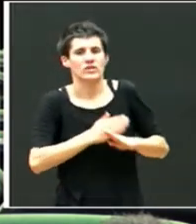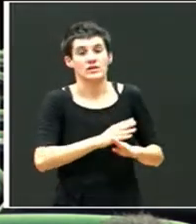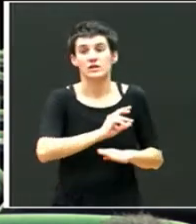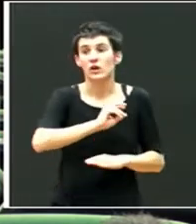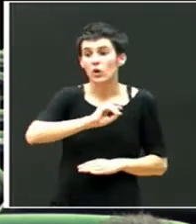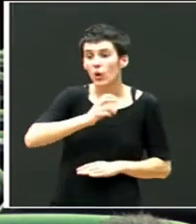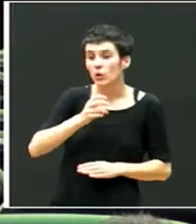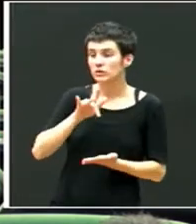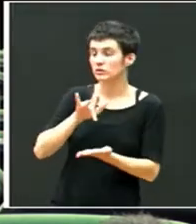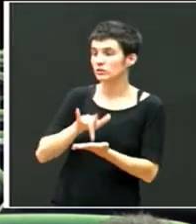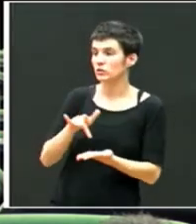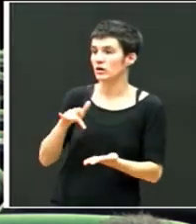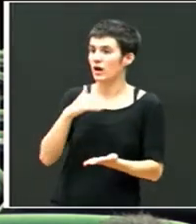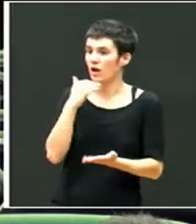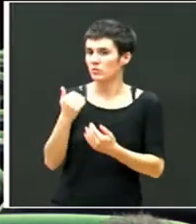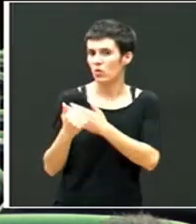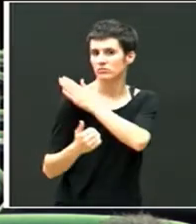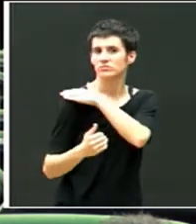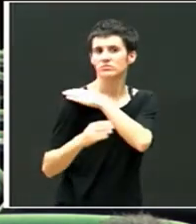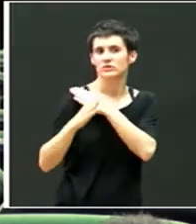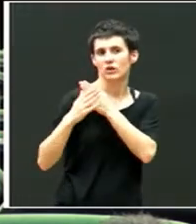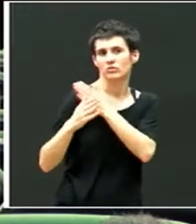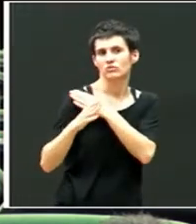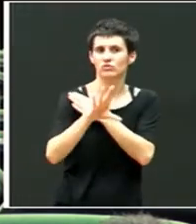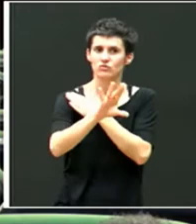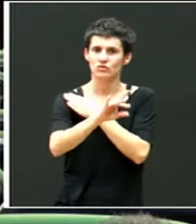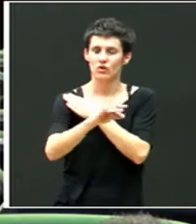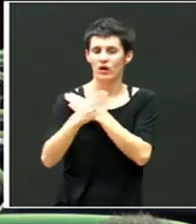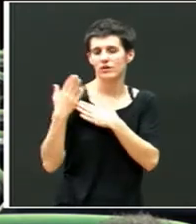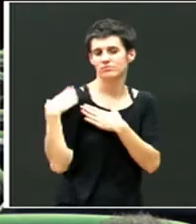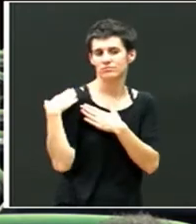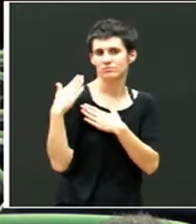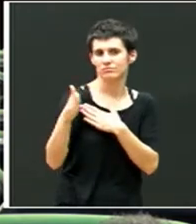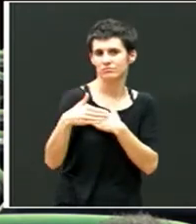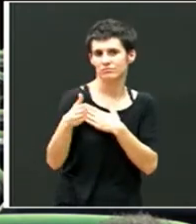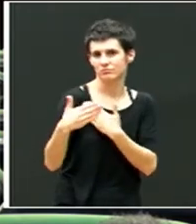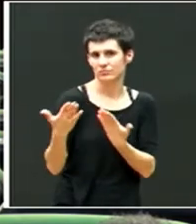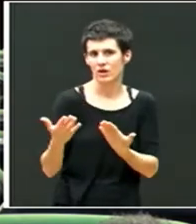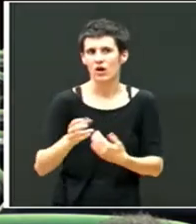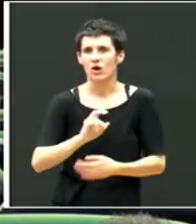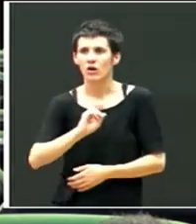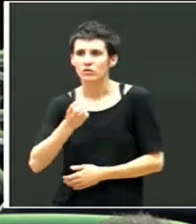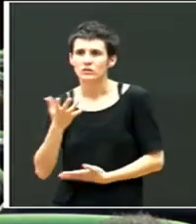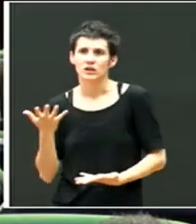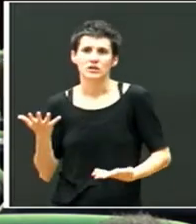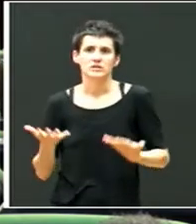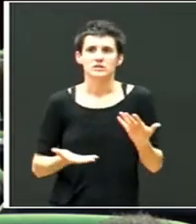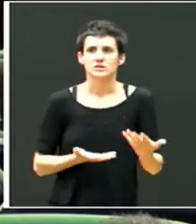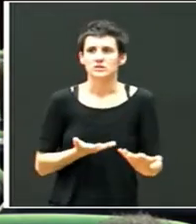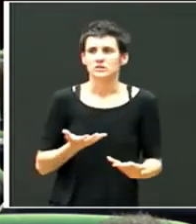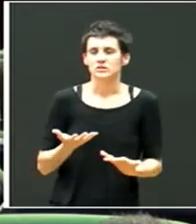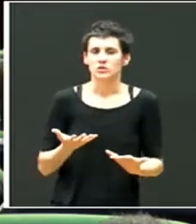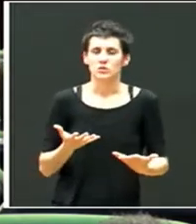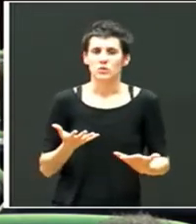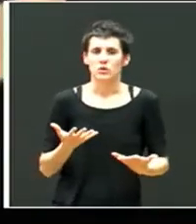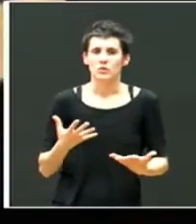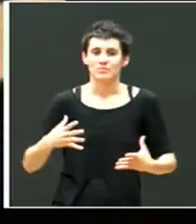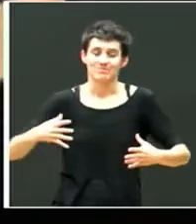una palmadita, que hubiera un contacto, y otras veces conteniéndole.